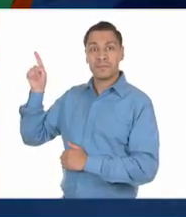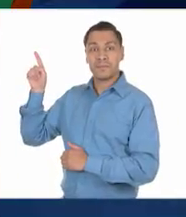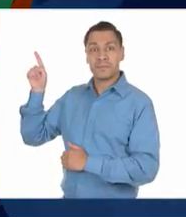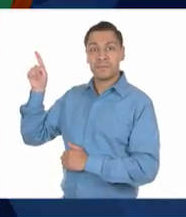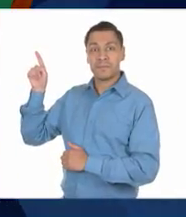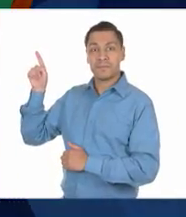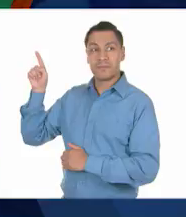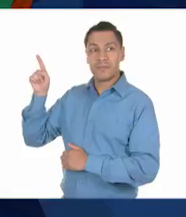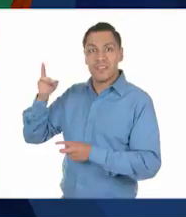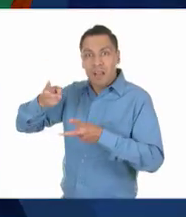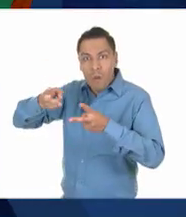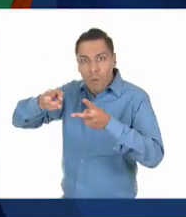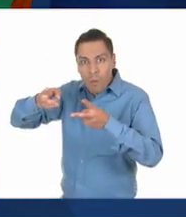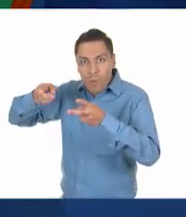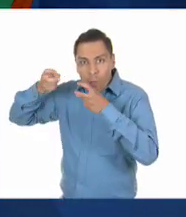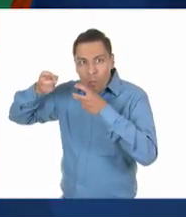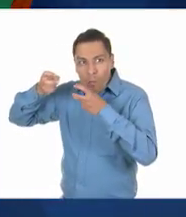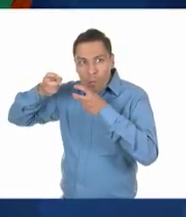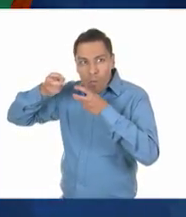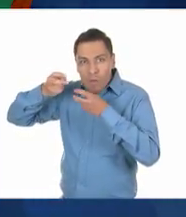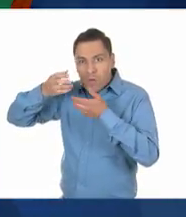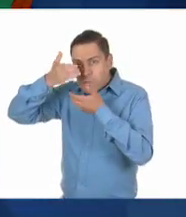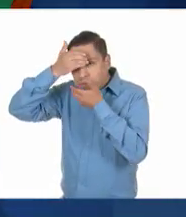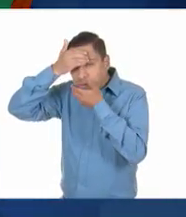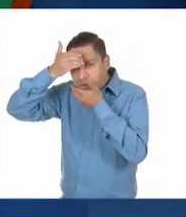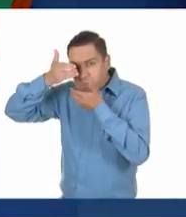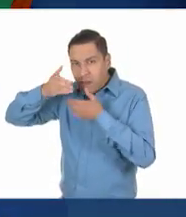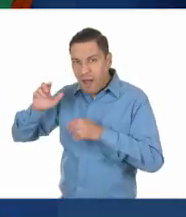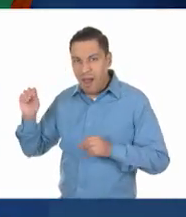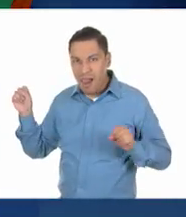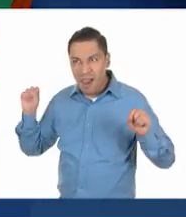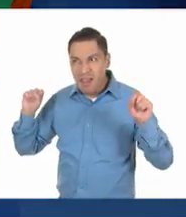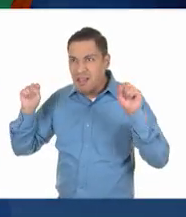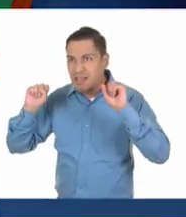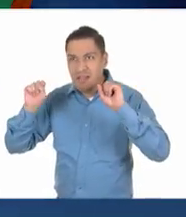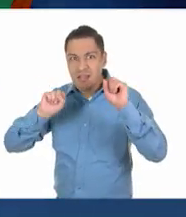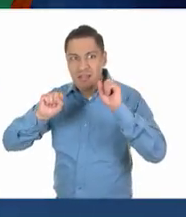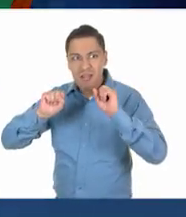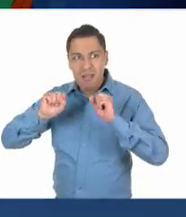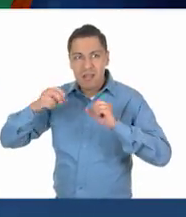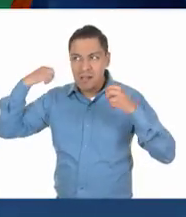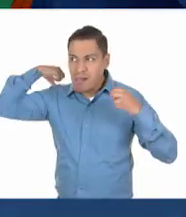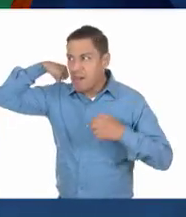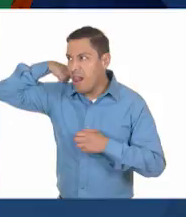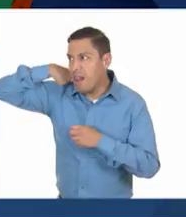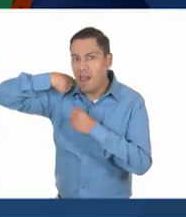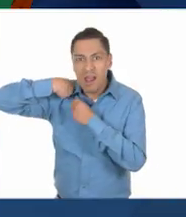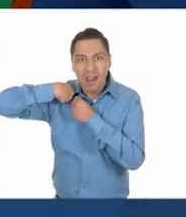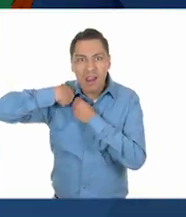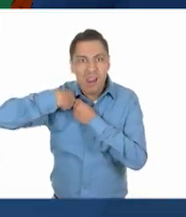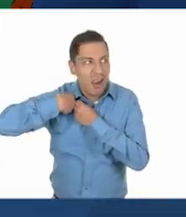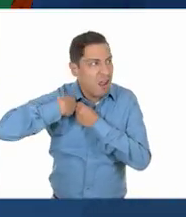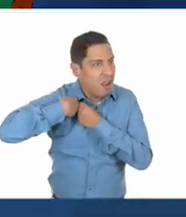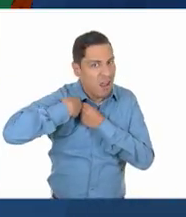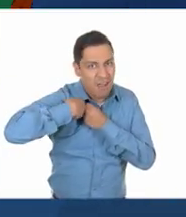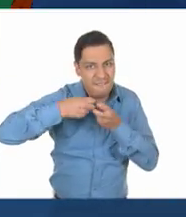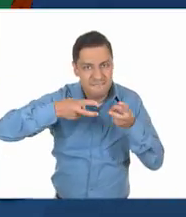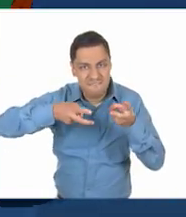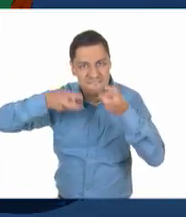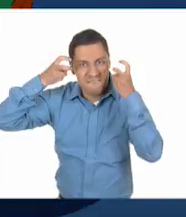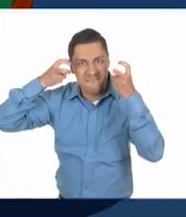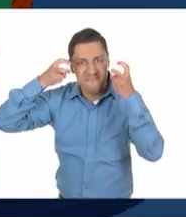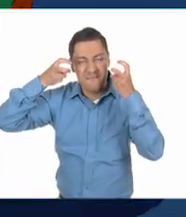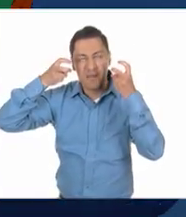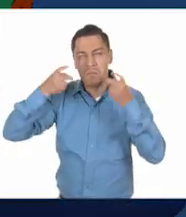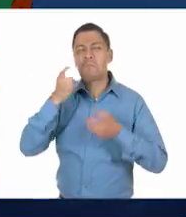ser un ladrón con la cara tapada y que va huyendo de algún atraco, ¿no? Con un costal. Muy bien. Bueno, pues yo